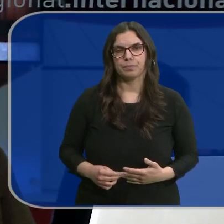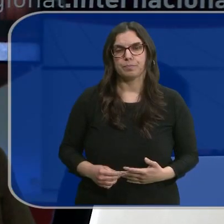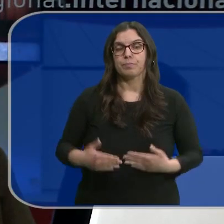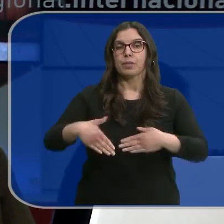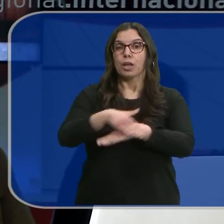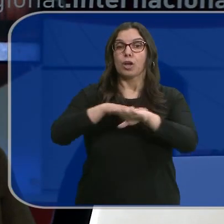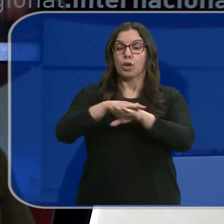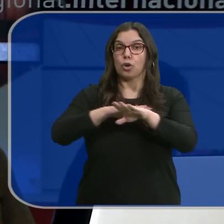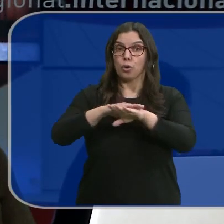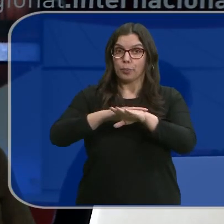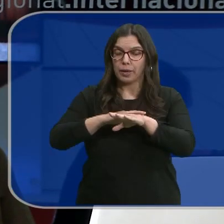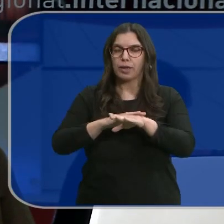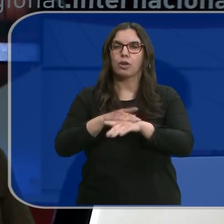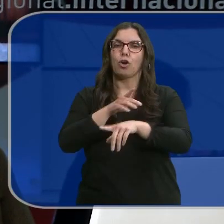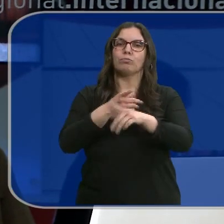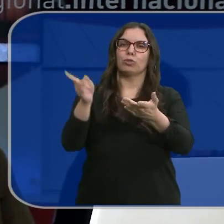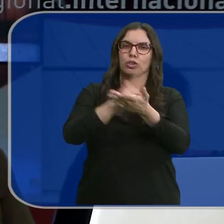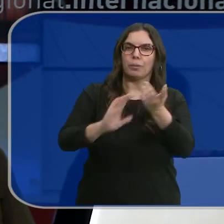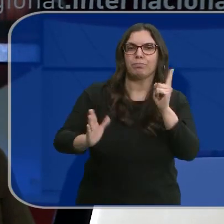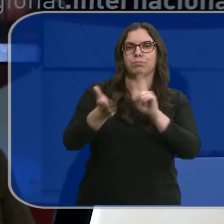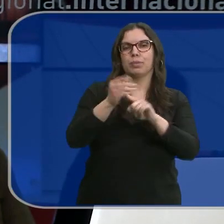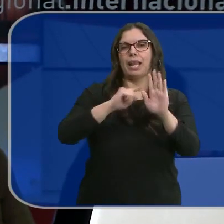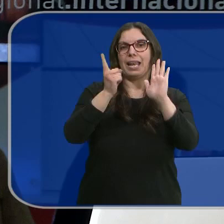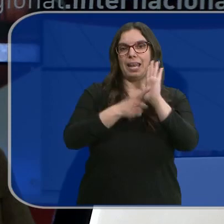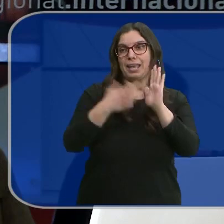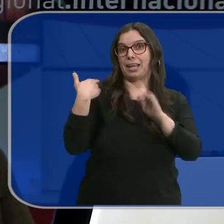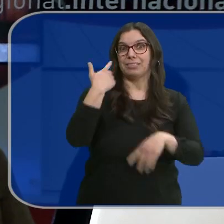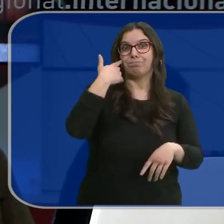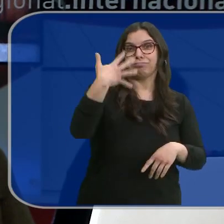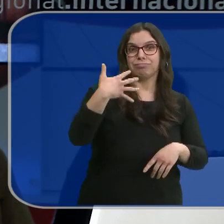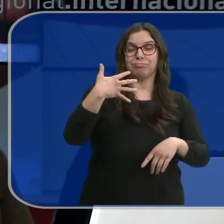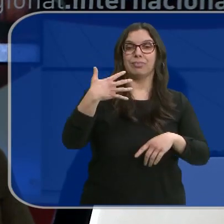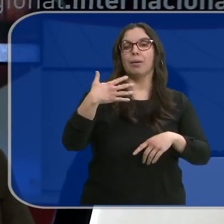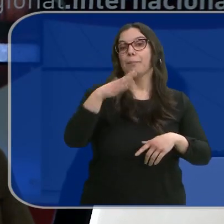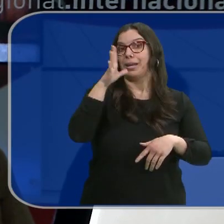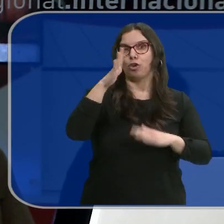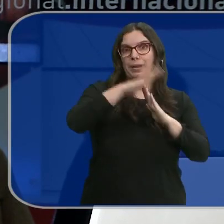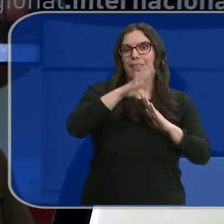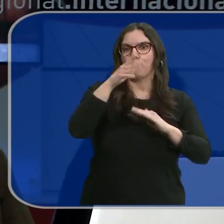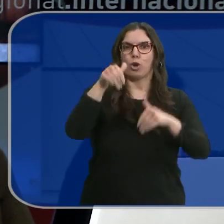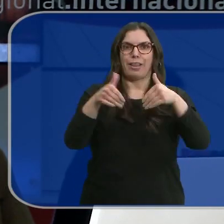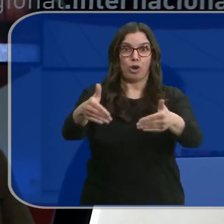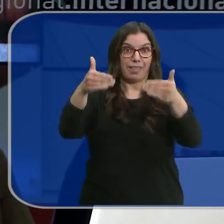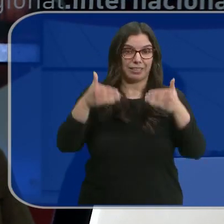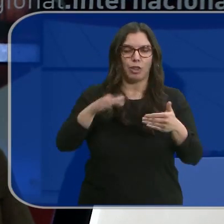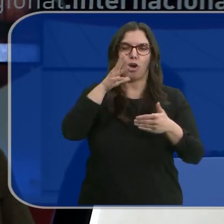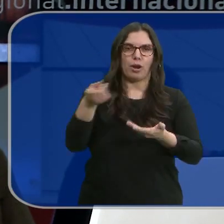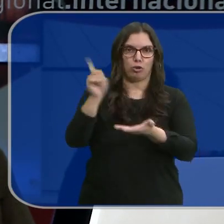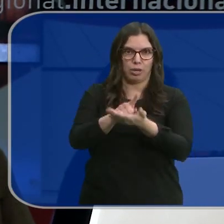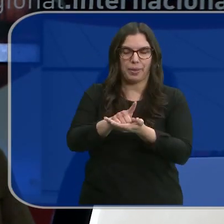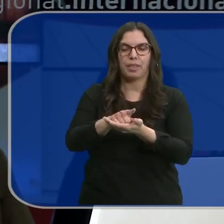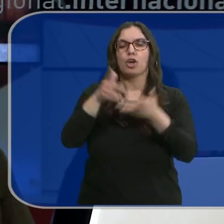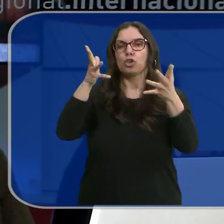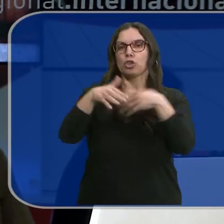El gobierno recupera una de las normas estrella de la legislatura, pero que se quedó en el tintero por el adelanto de las elecciones. El Consejo de Ministros